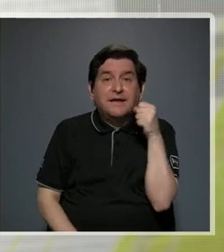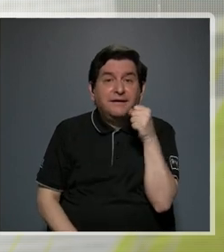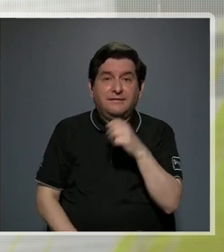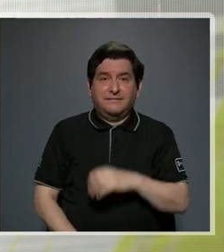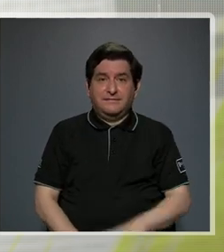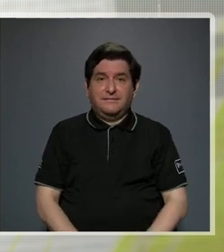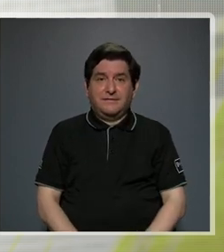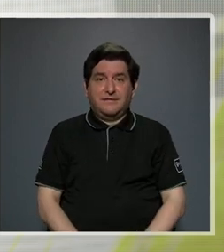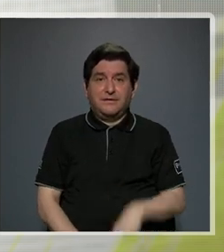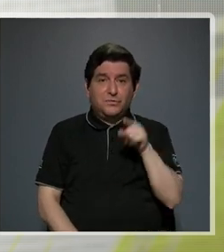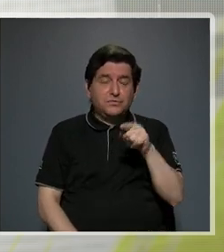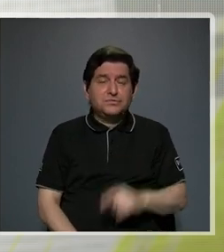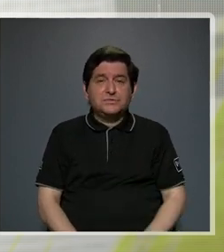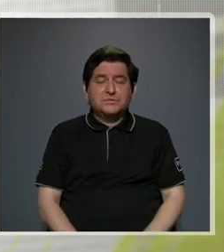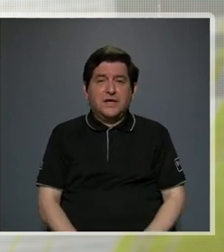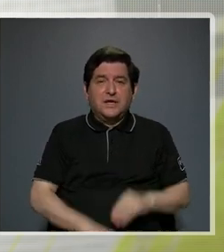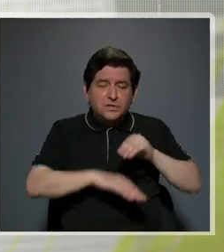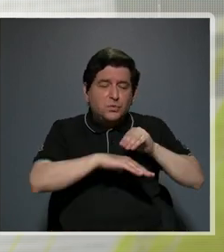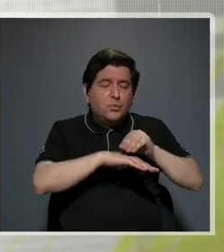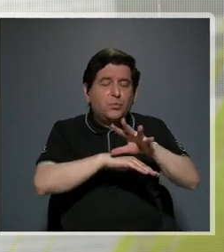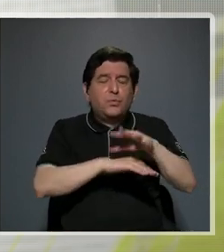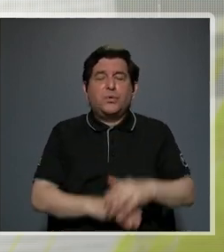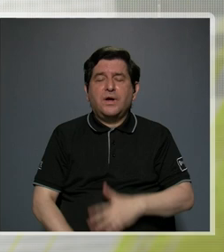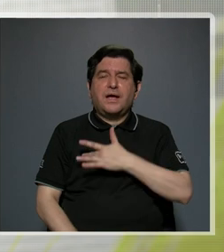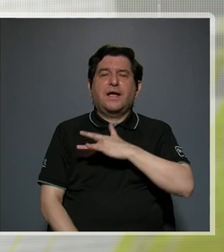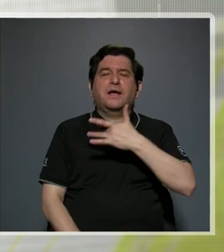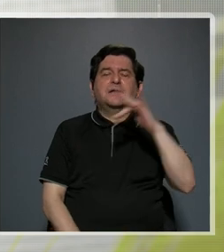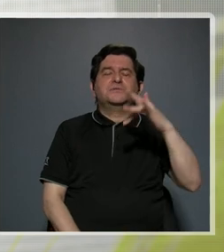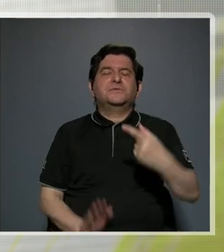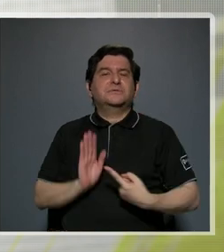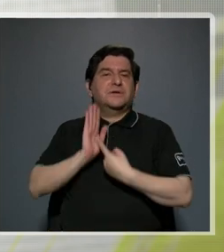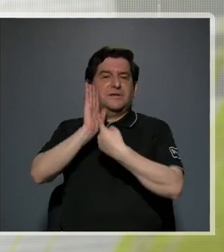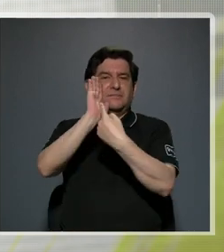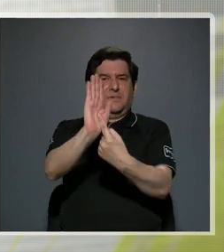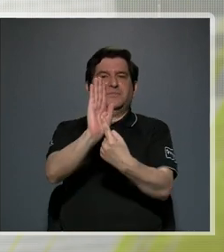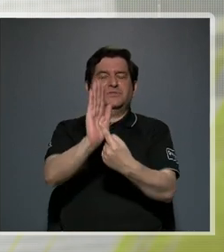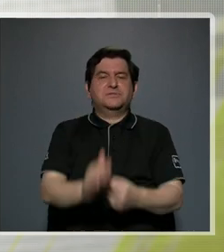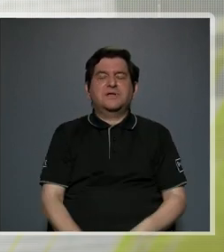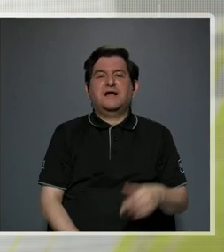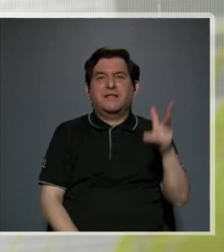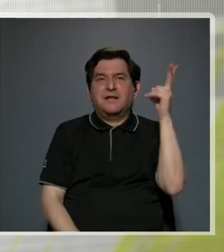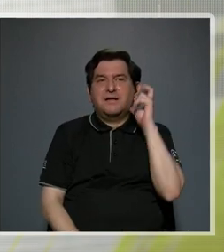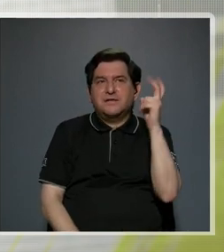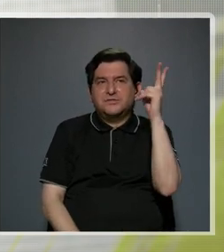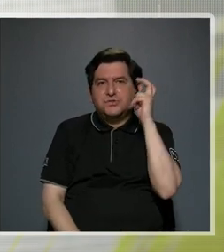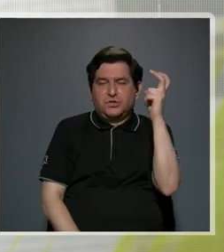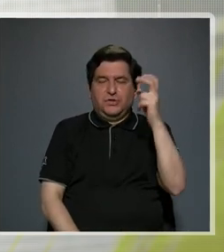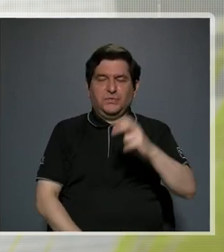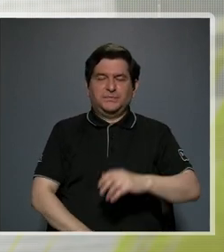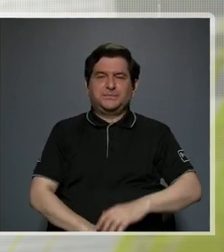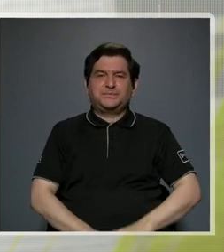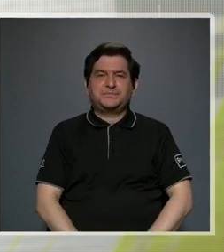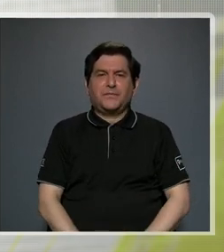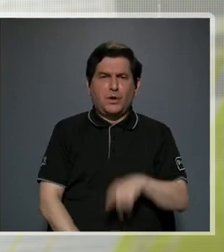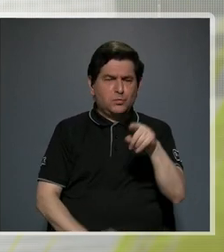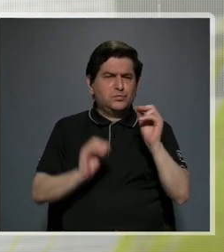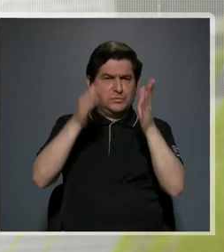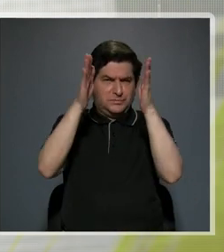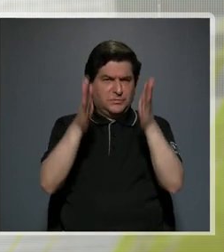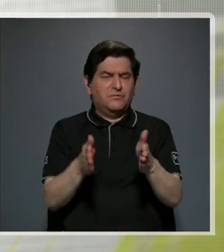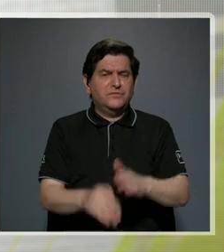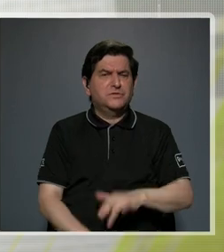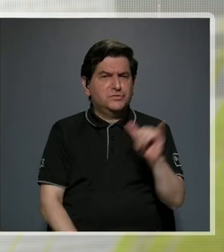estás filtrando es tu alma expresada en sonido y usted como maestro